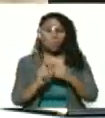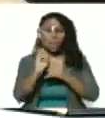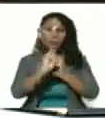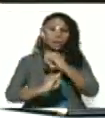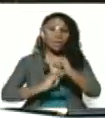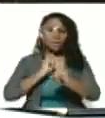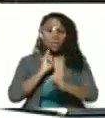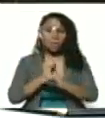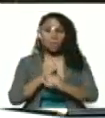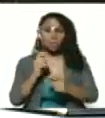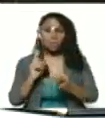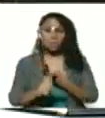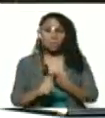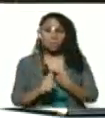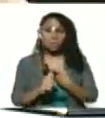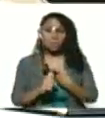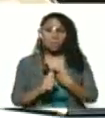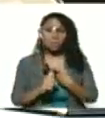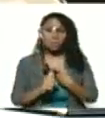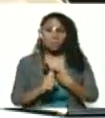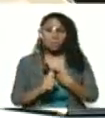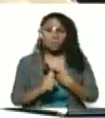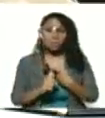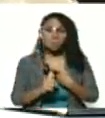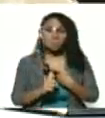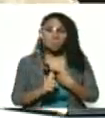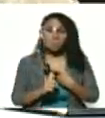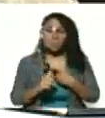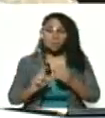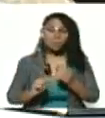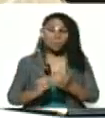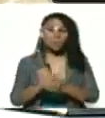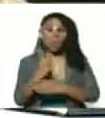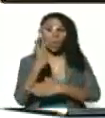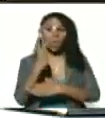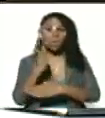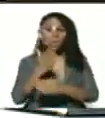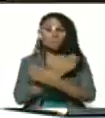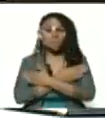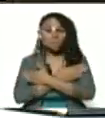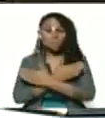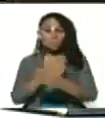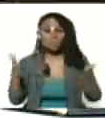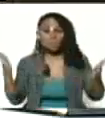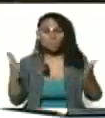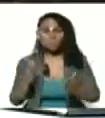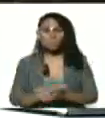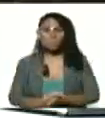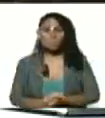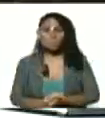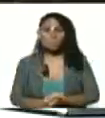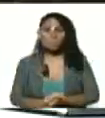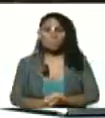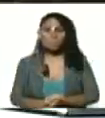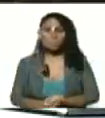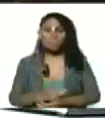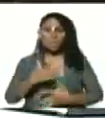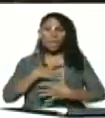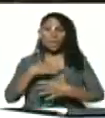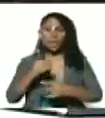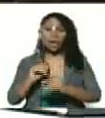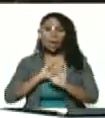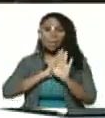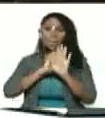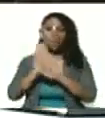ha reflorecido la solidaridad, el interés y el